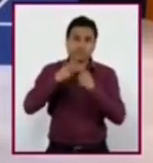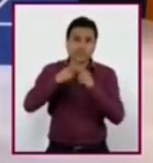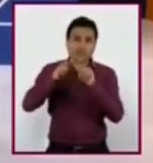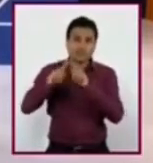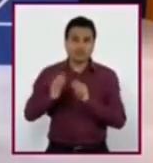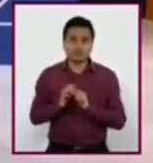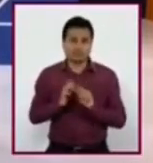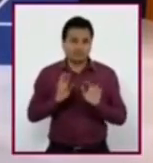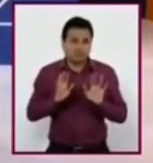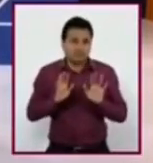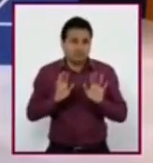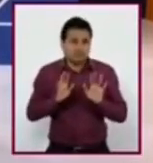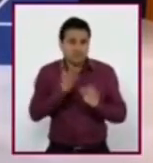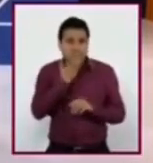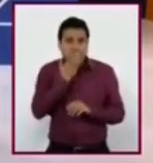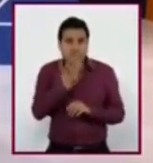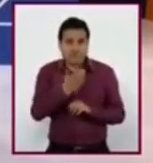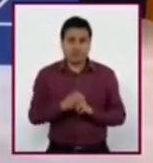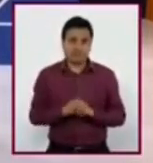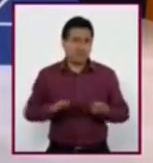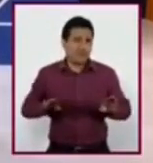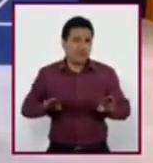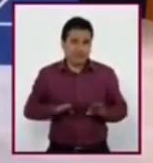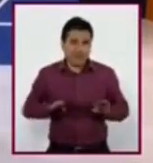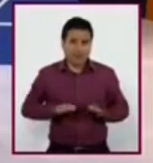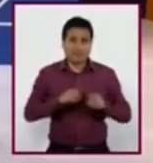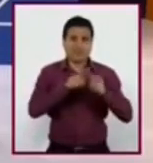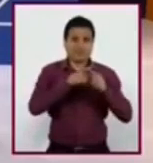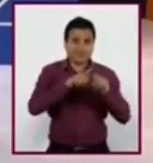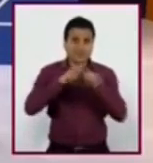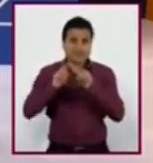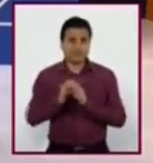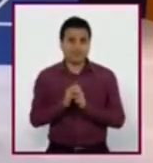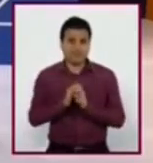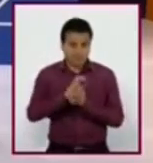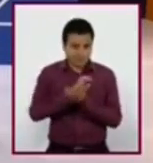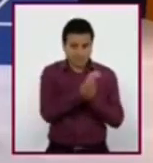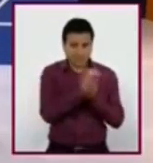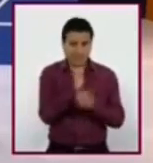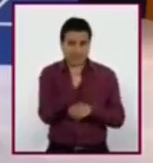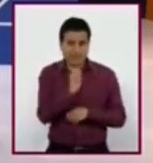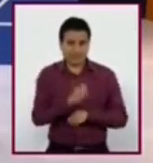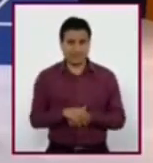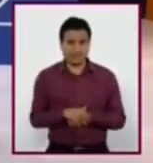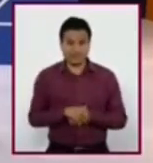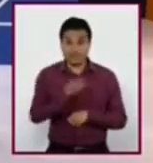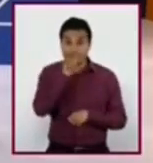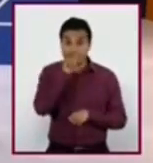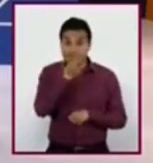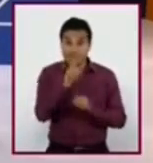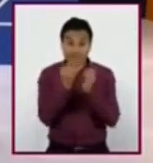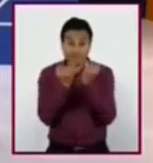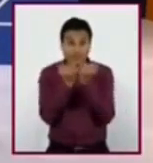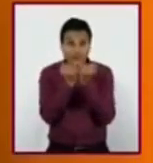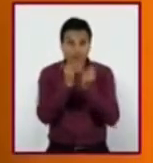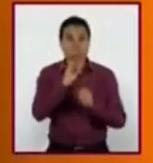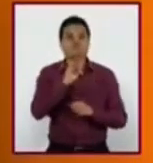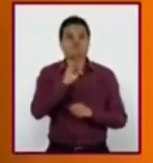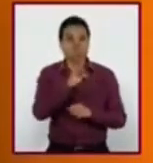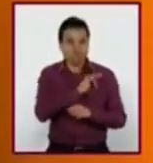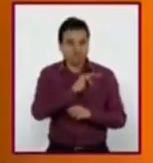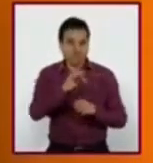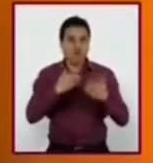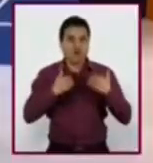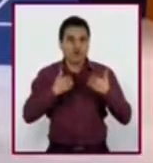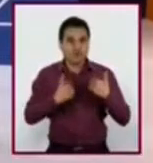entender la diversidad, contribuimos a combatir la discriminación. Además de que así, podemos comprender que el